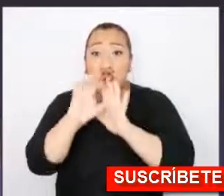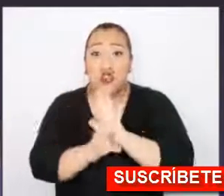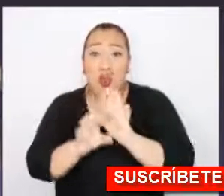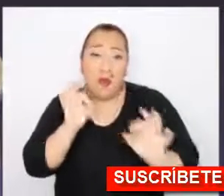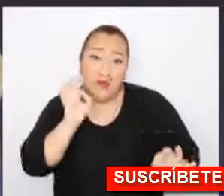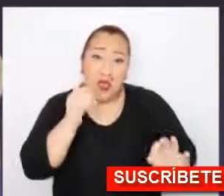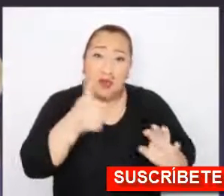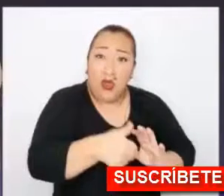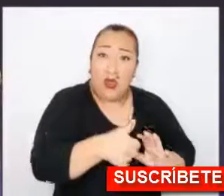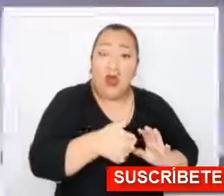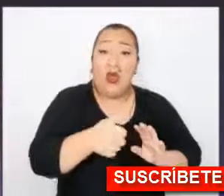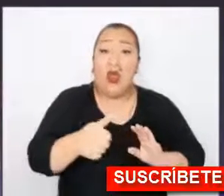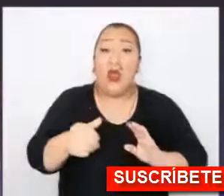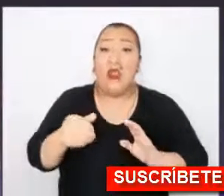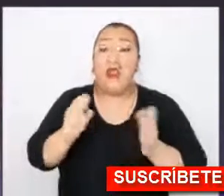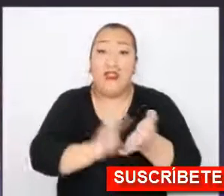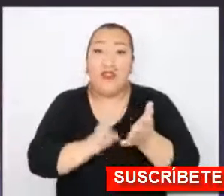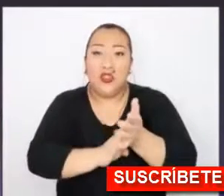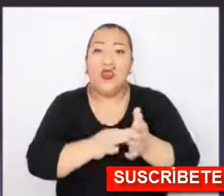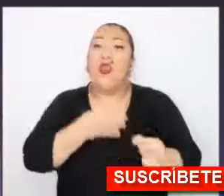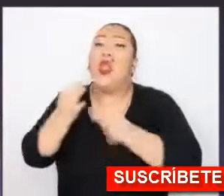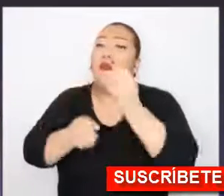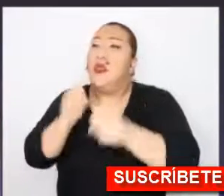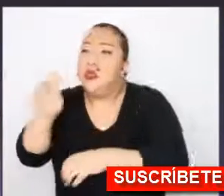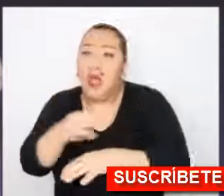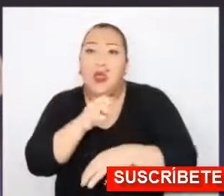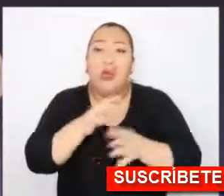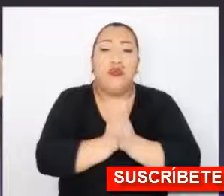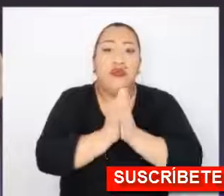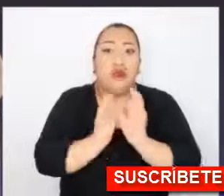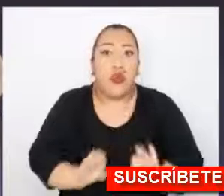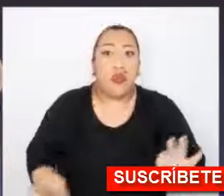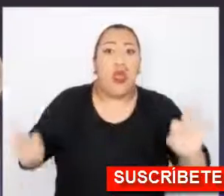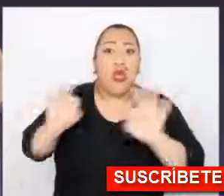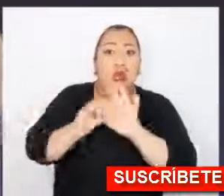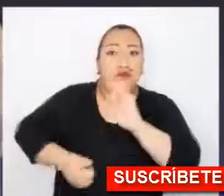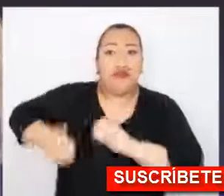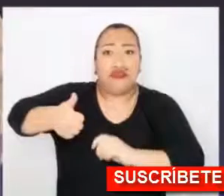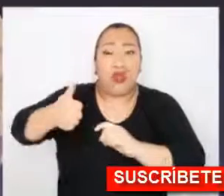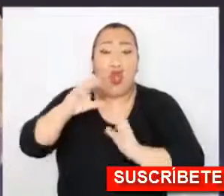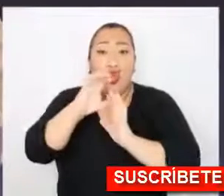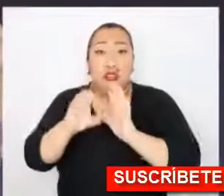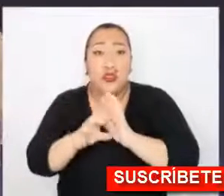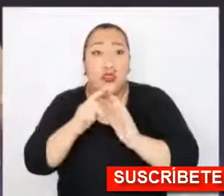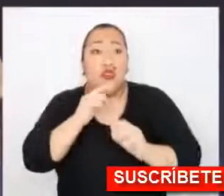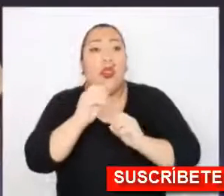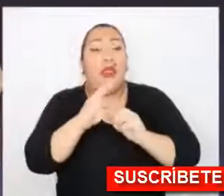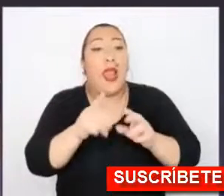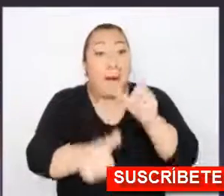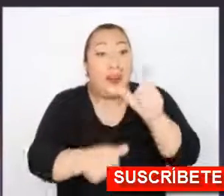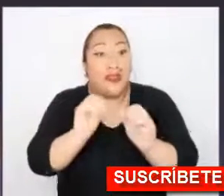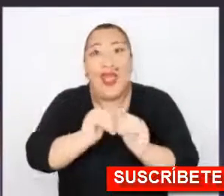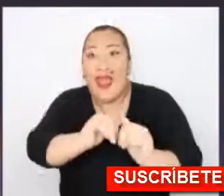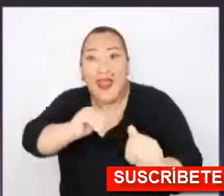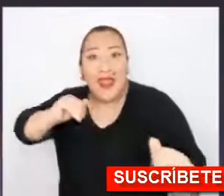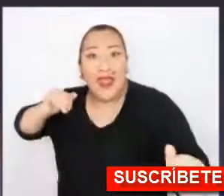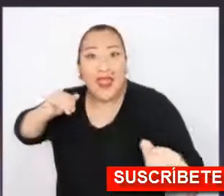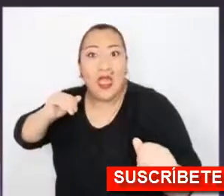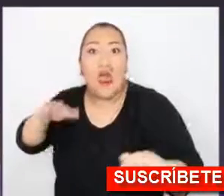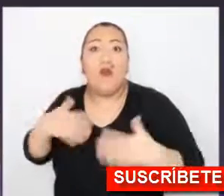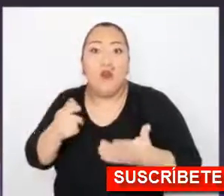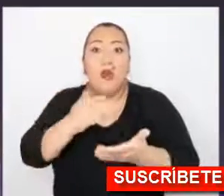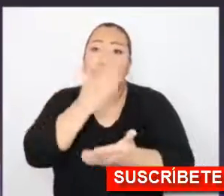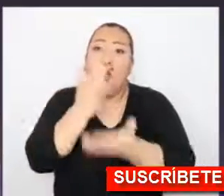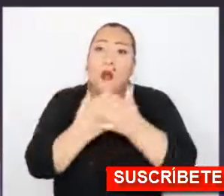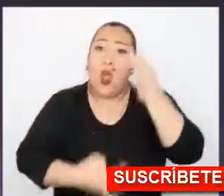Constitucional y la propia Defensoría del Pueblo, pasa precisamente por alejar a determinadas personas que